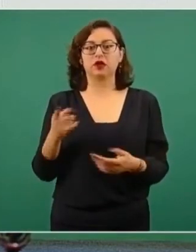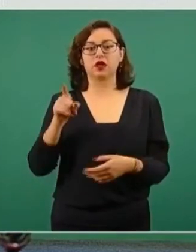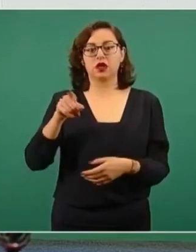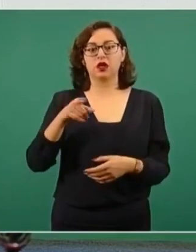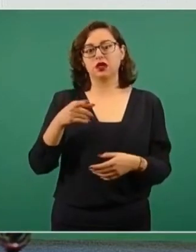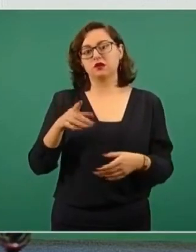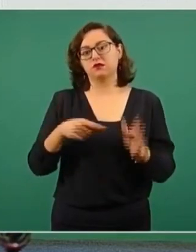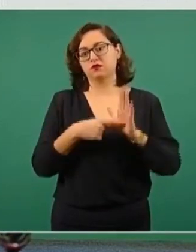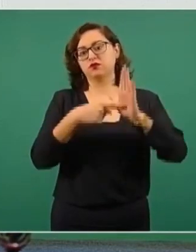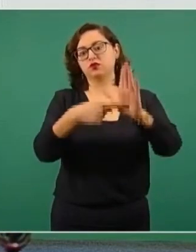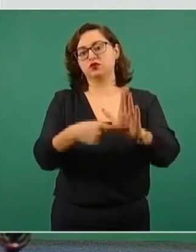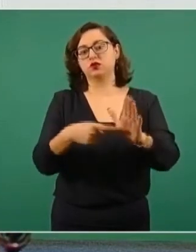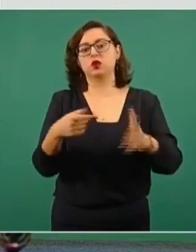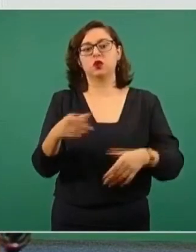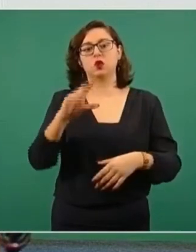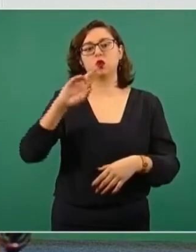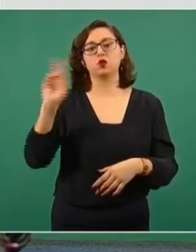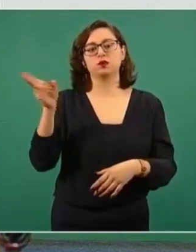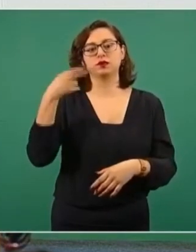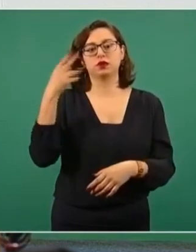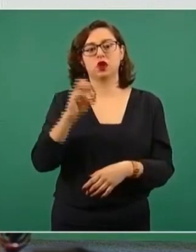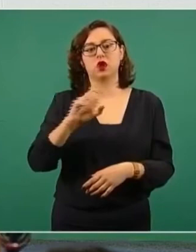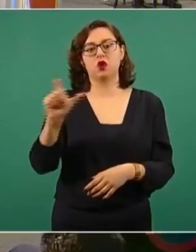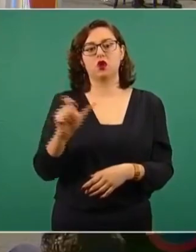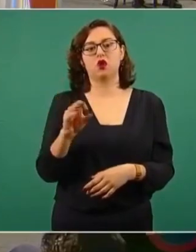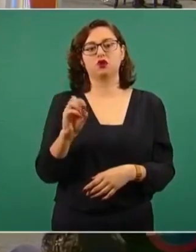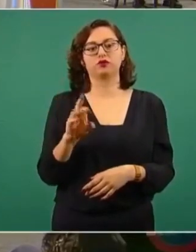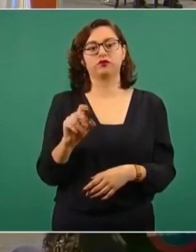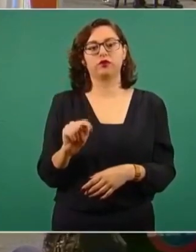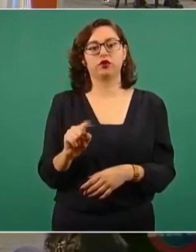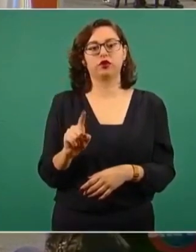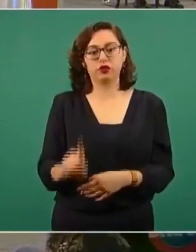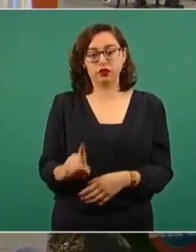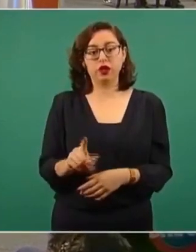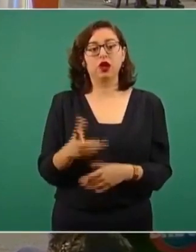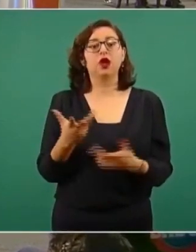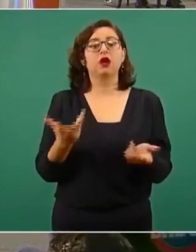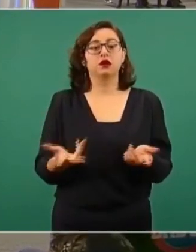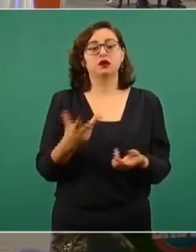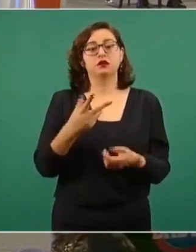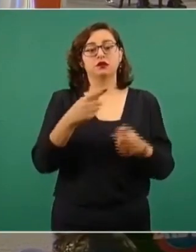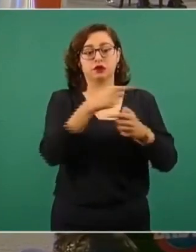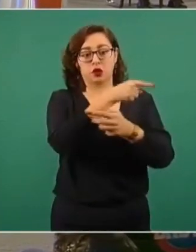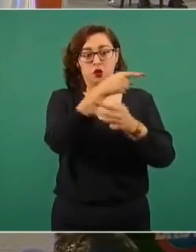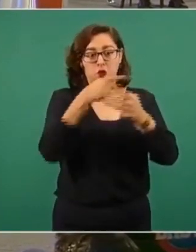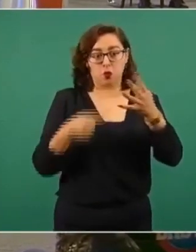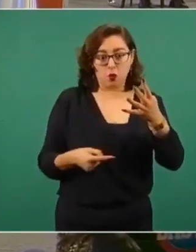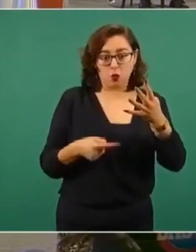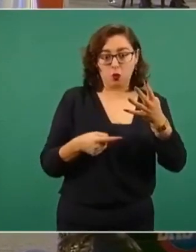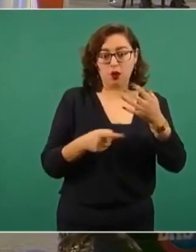Oxford, del récord que tiene. Entonces, estos países tienen producción propia de vacunas.